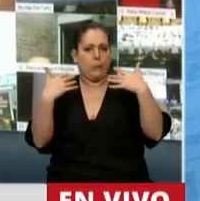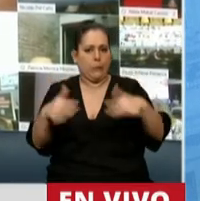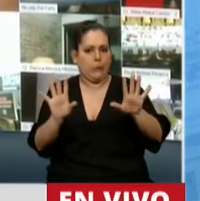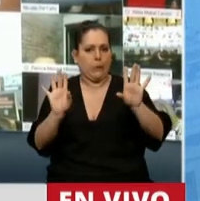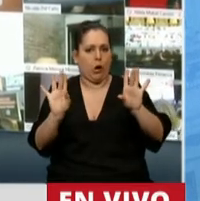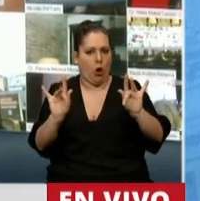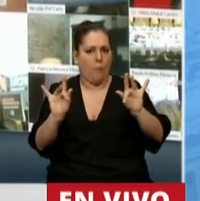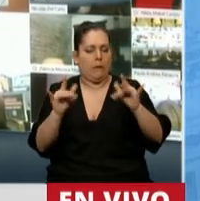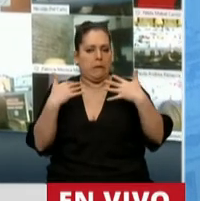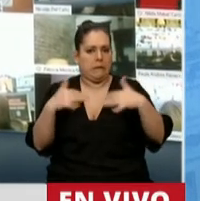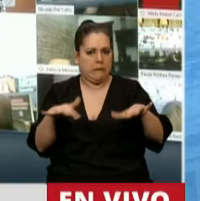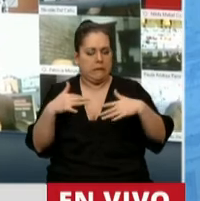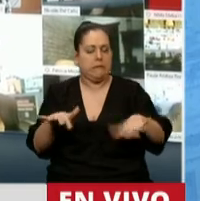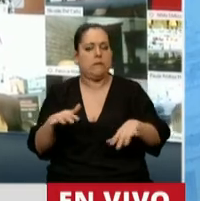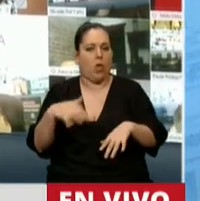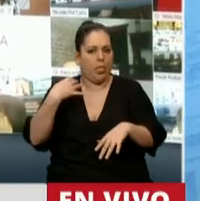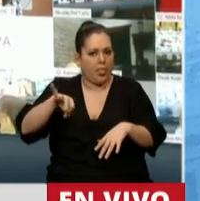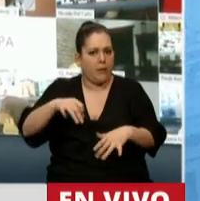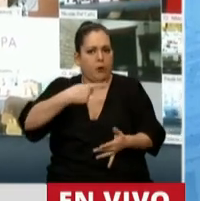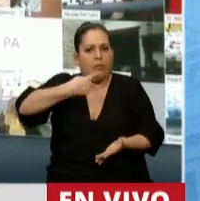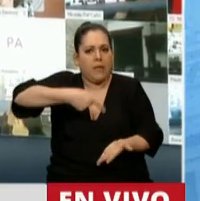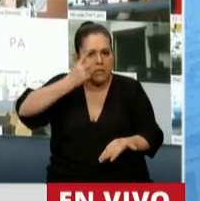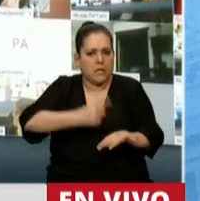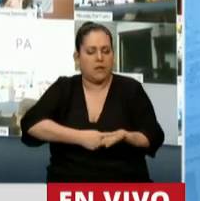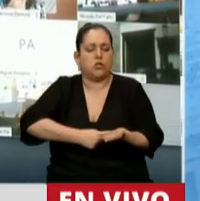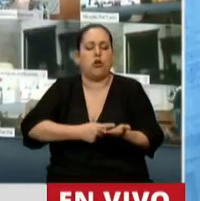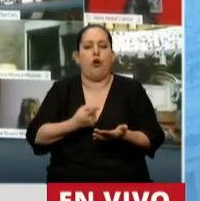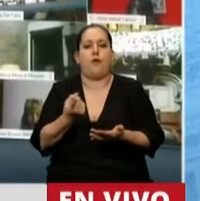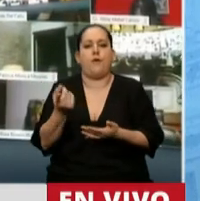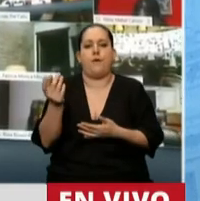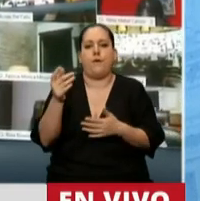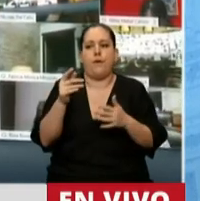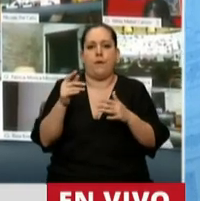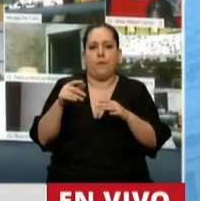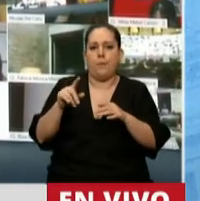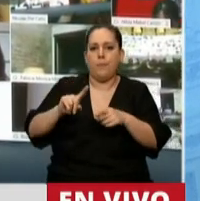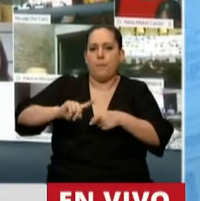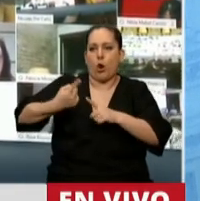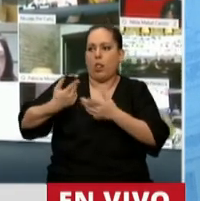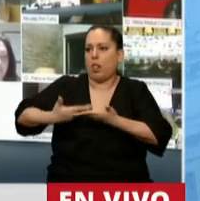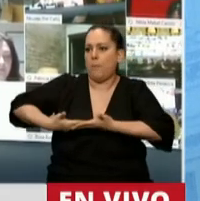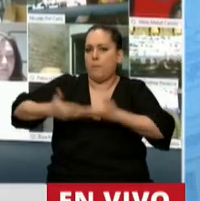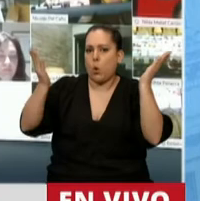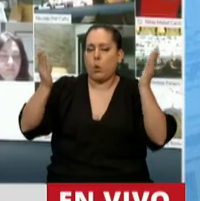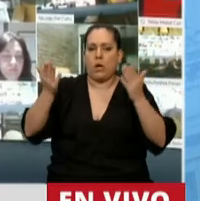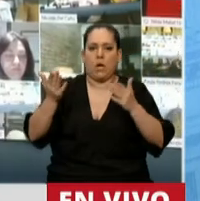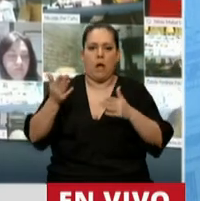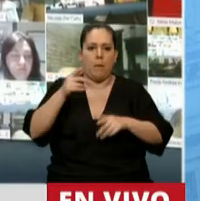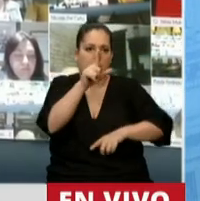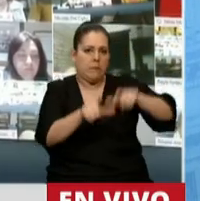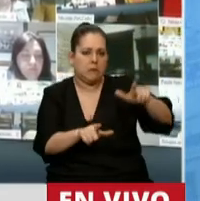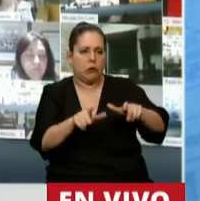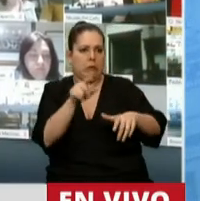tenido que tomar medidas, ha tenido que trabajar en políticas públicas, colocando la vida de las personas en el centro,